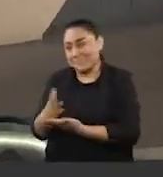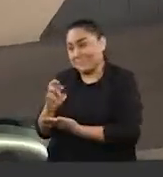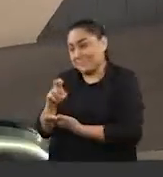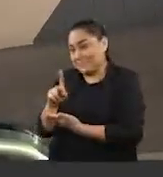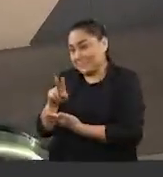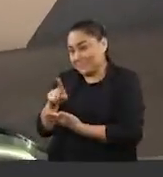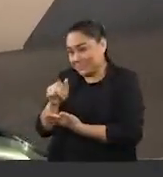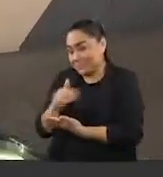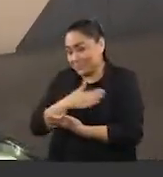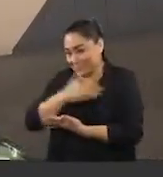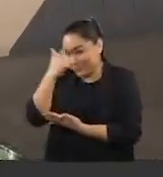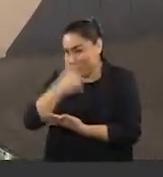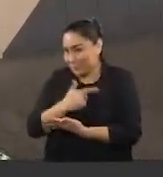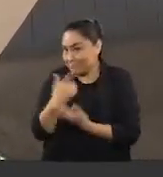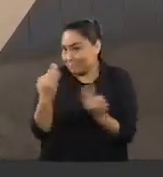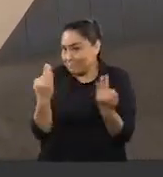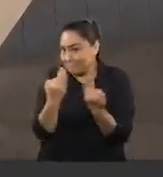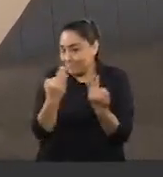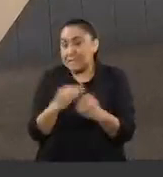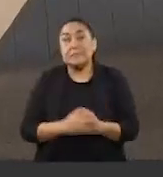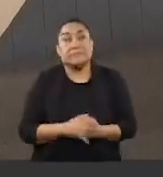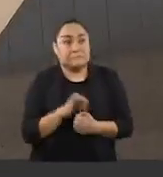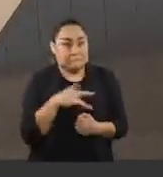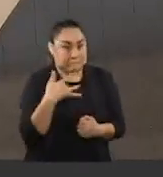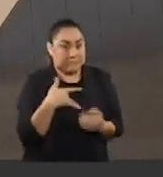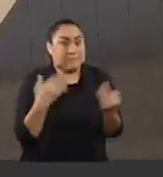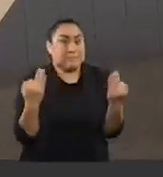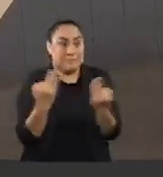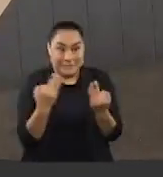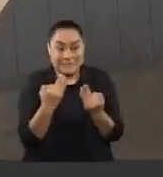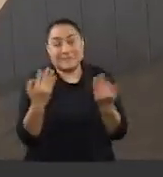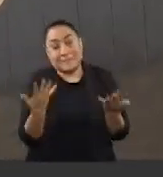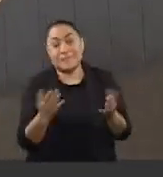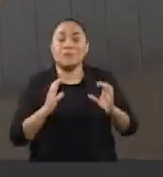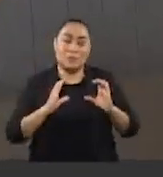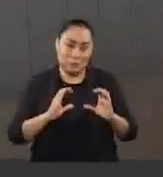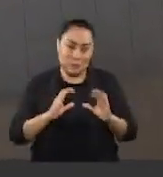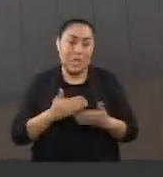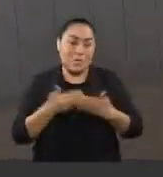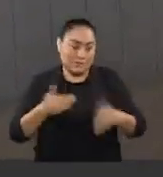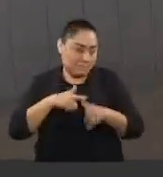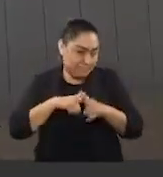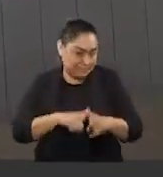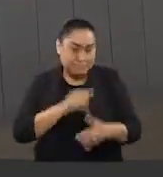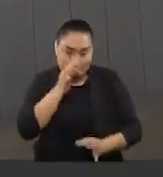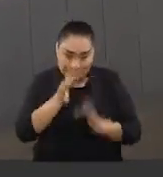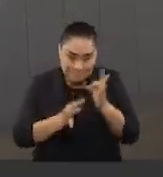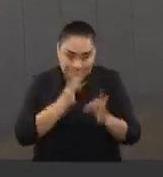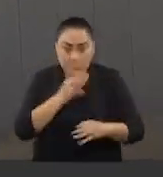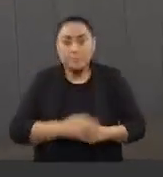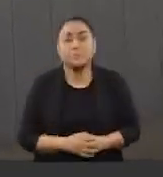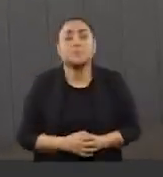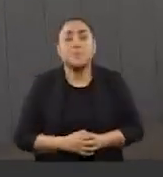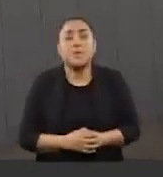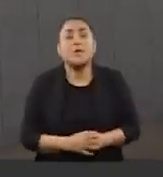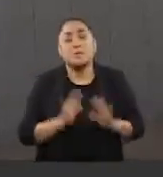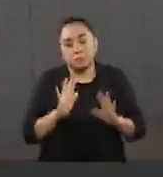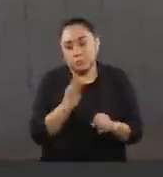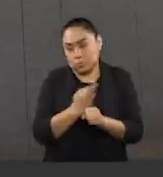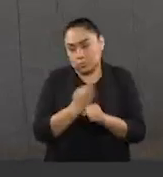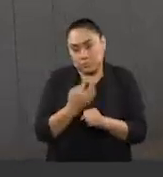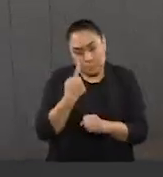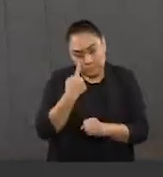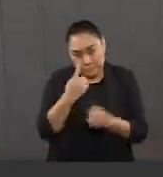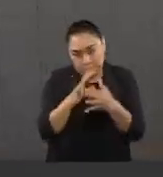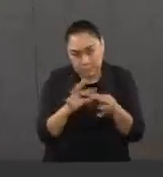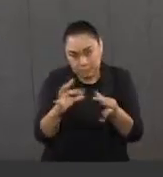noches. Empezamos muy frías, pero pues bueno, a cuidarse y comenzamos con información. Vamos a empezar. Empezamos con esto. Mire,